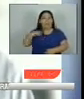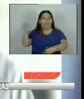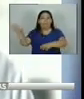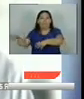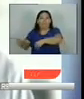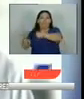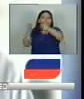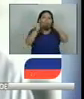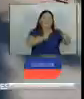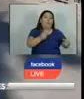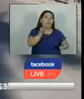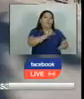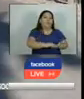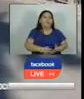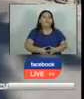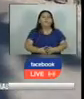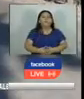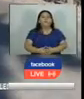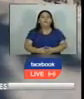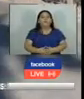deportadas inmediatamente otra vez.